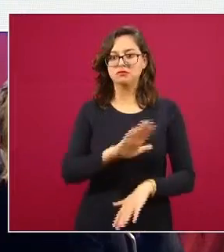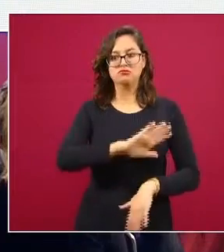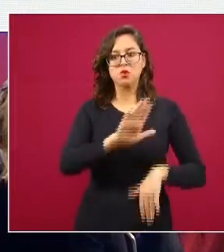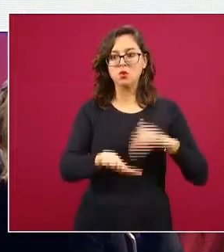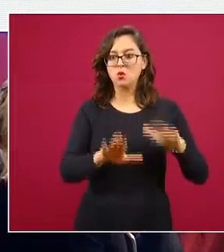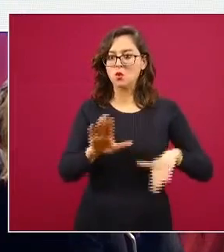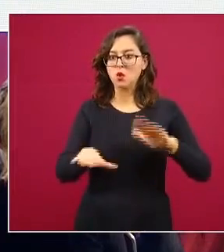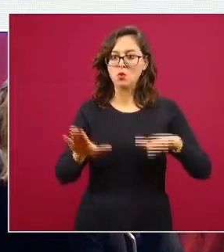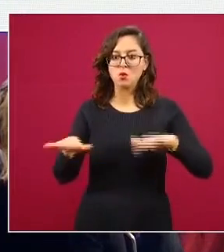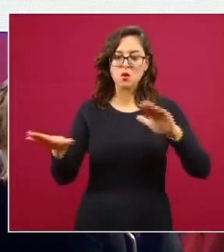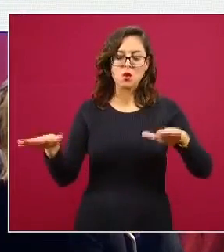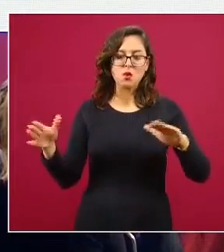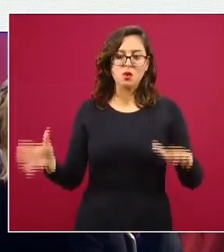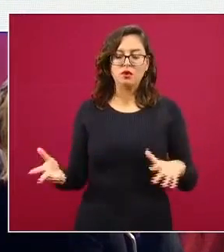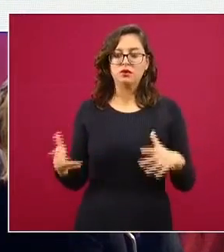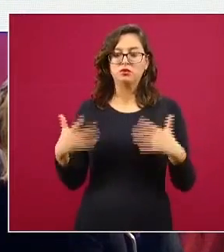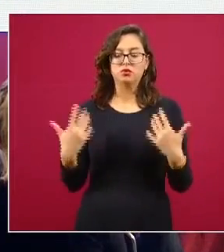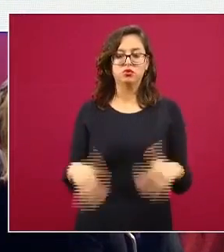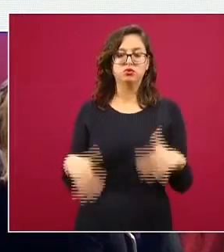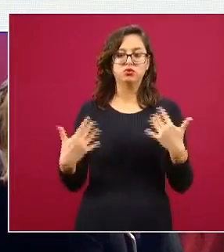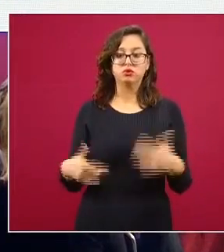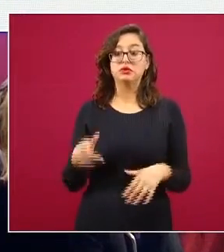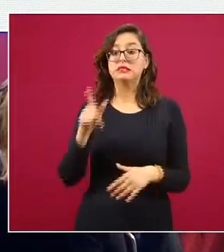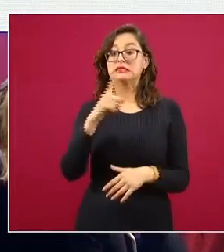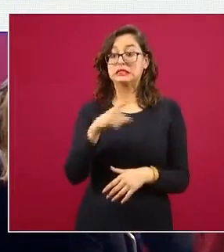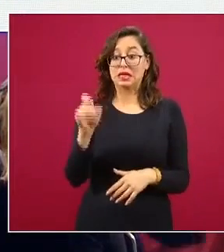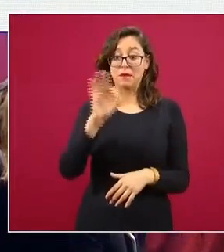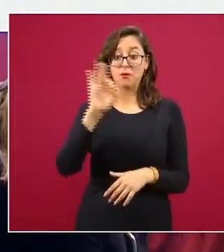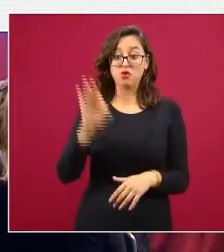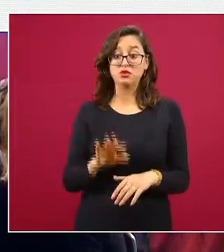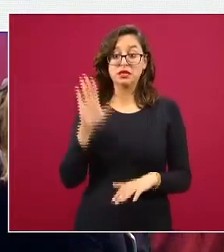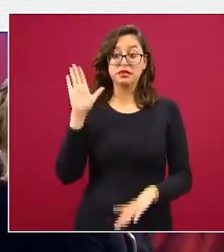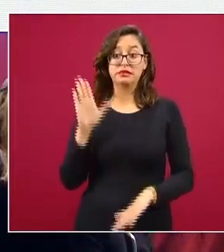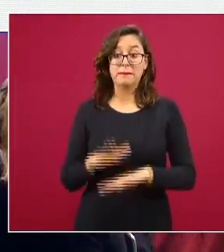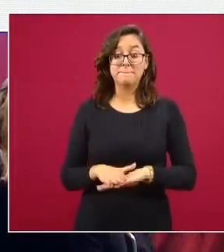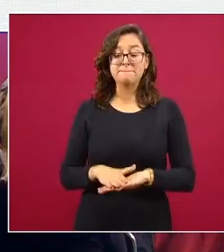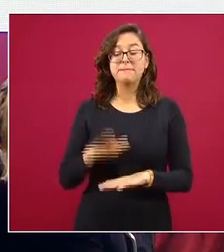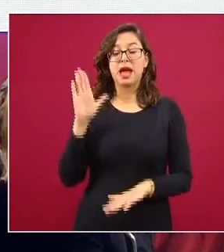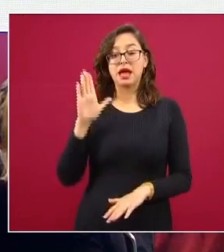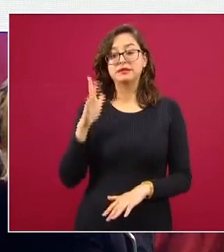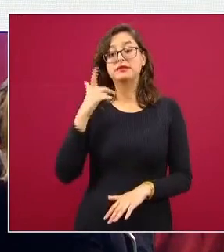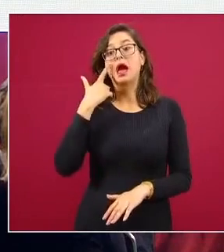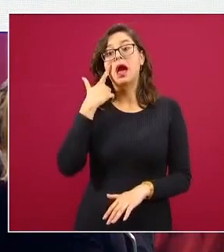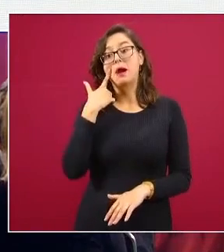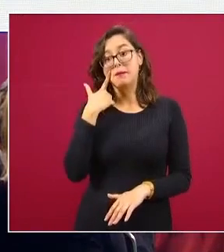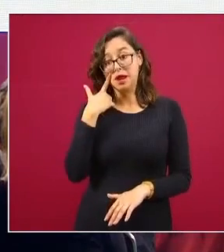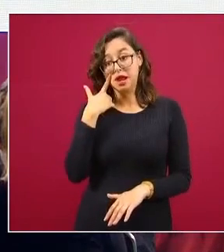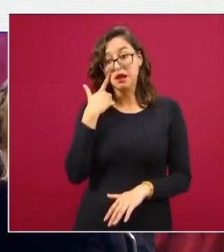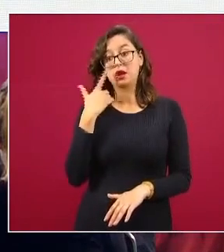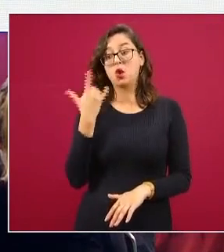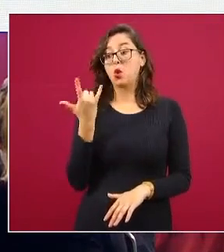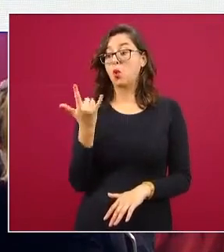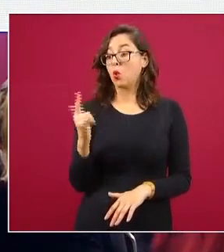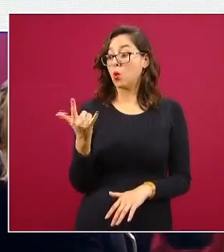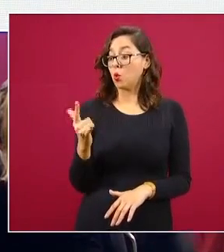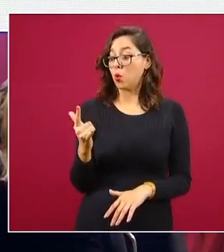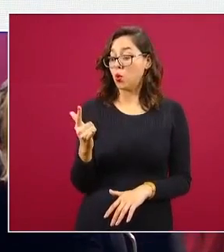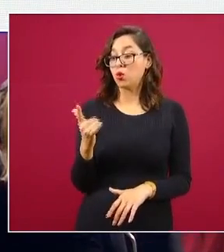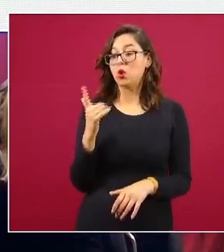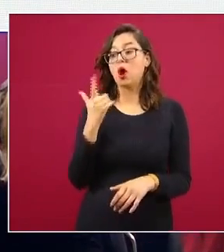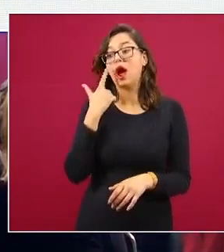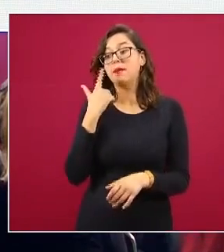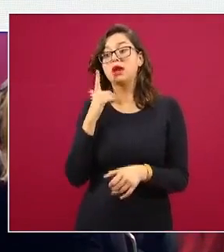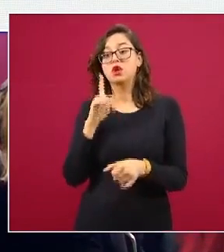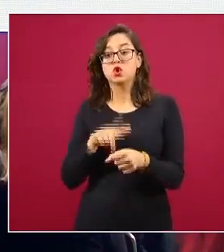un exceso de mortalidad superior al 100% sería interesante ahora en el mes de julio ver de qué